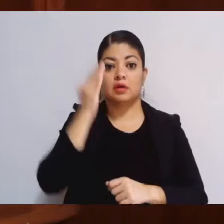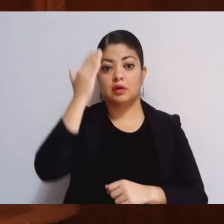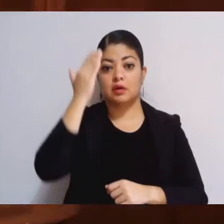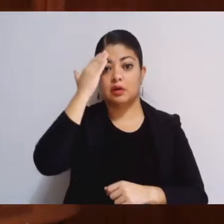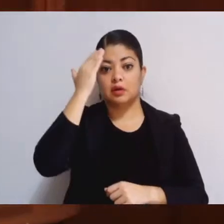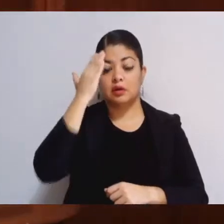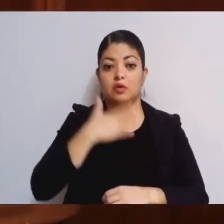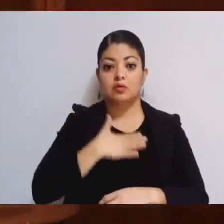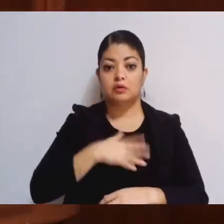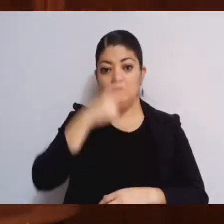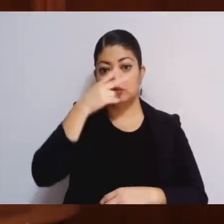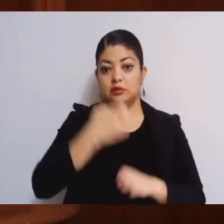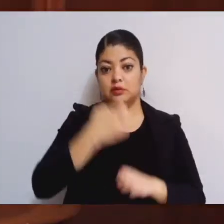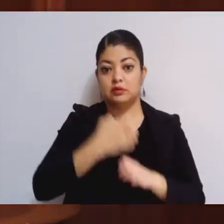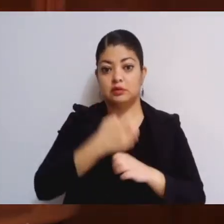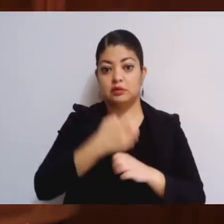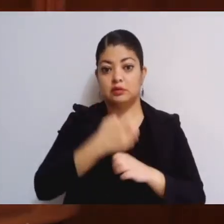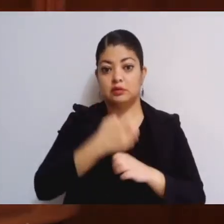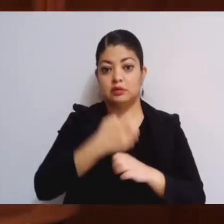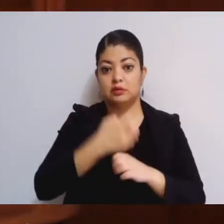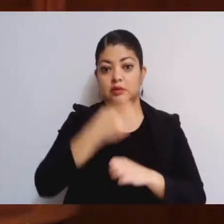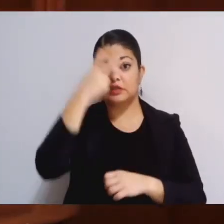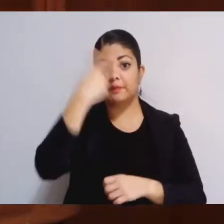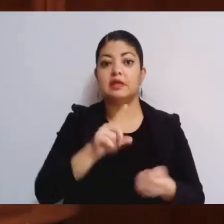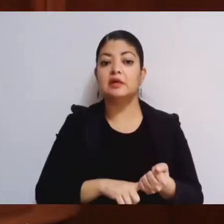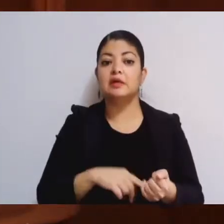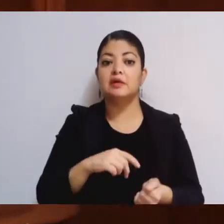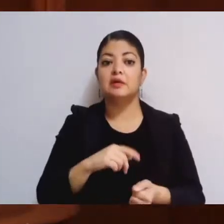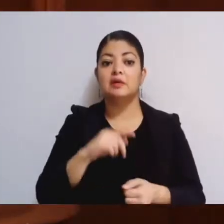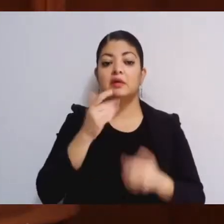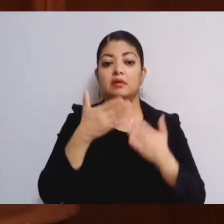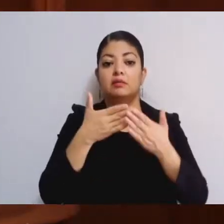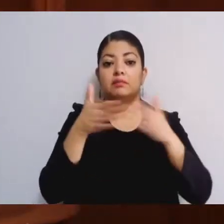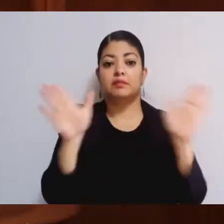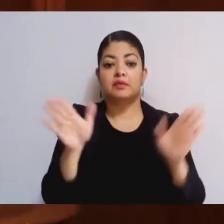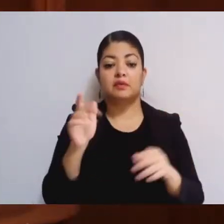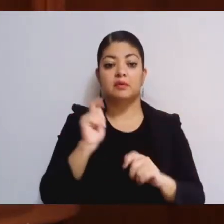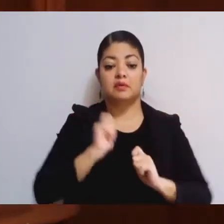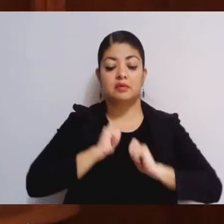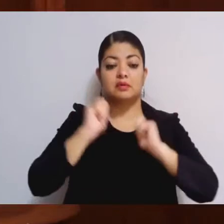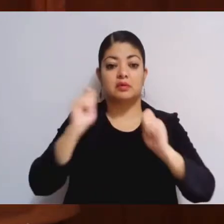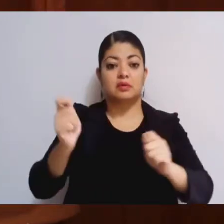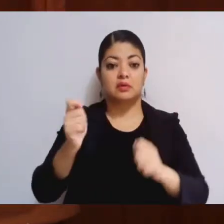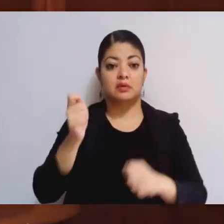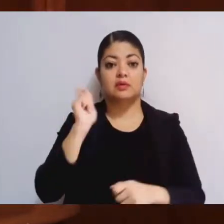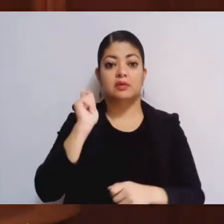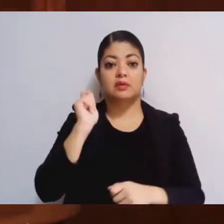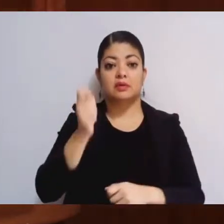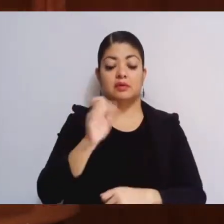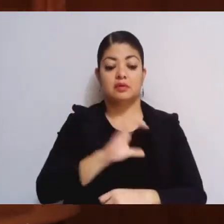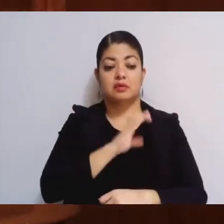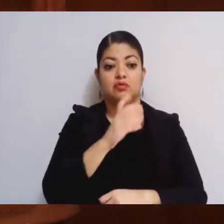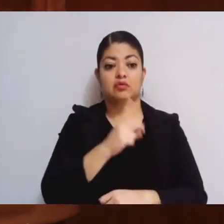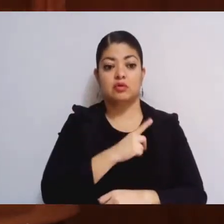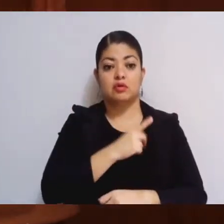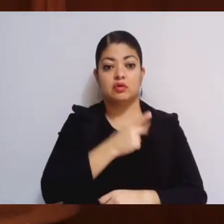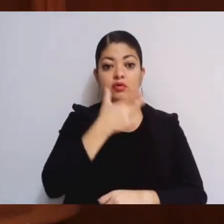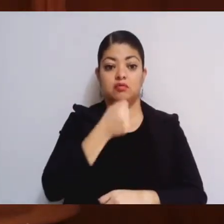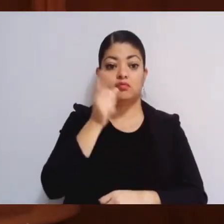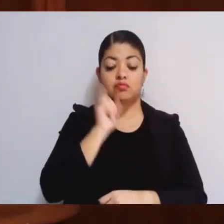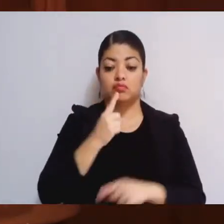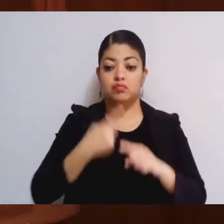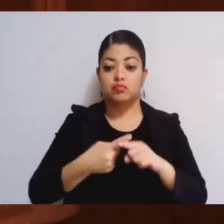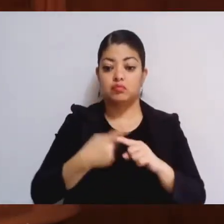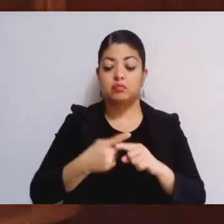México, se dispuso una convocatoria pública abierta al proceso de designación de ciudadana o ciudadano para ocupar el cargo de